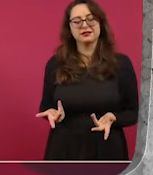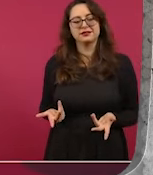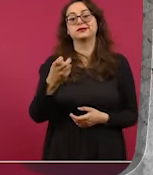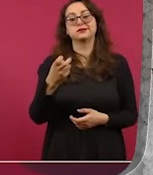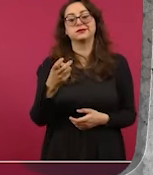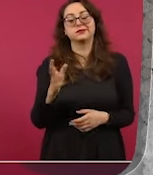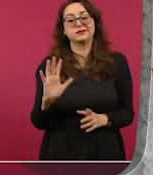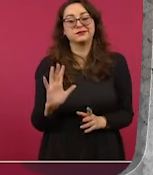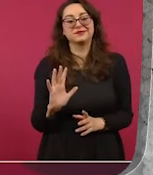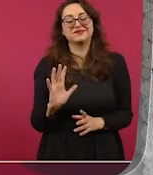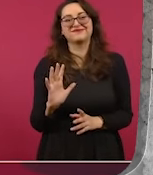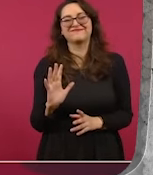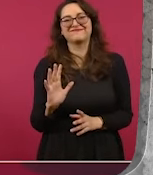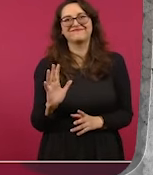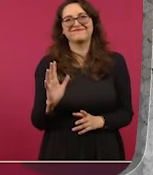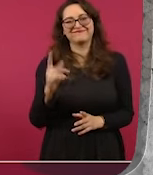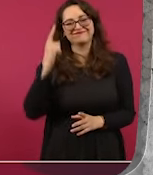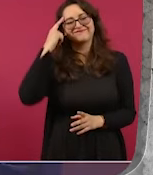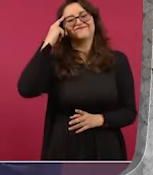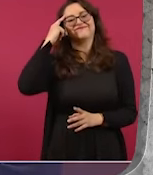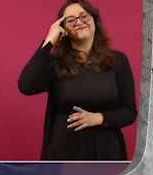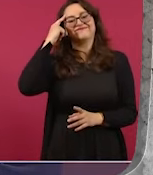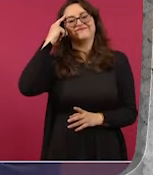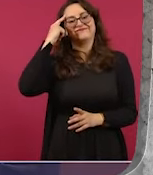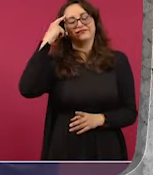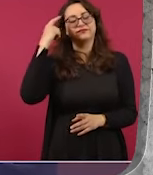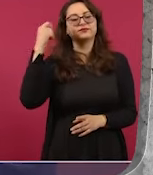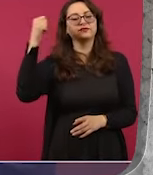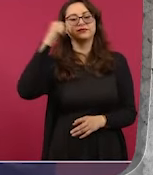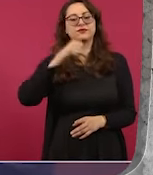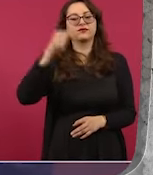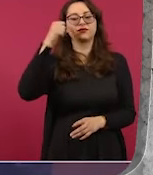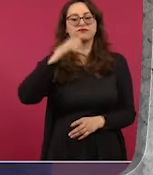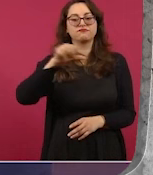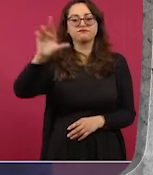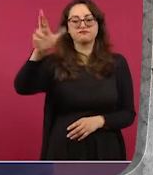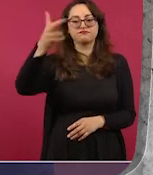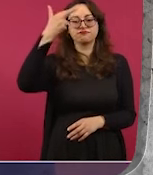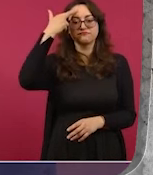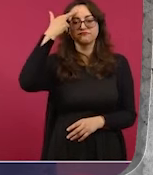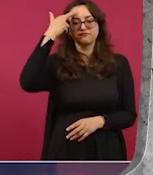muy cerca de Oaxaca,